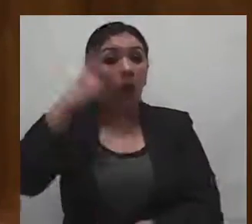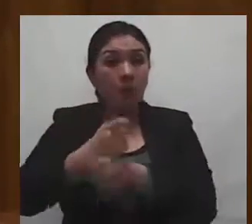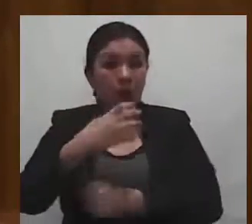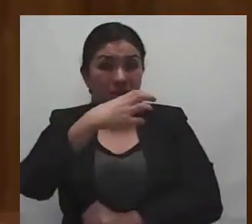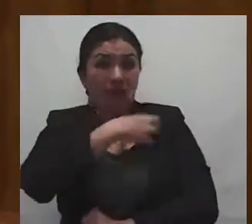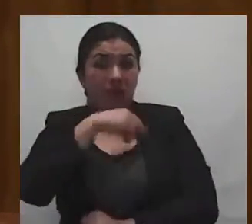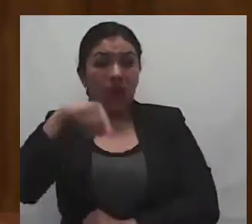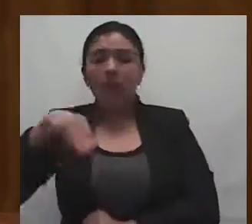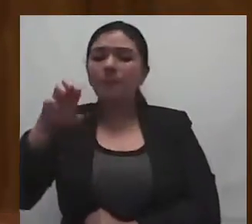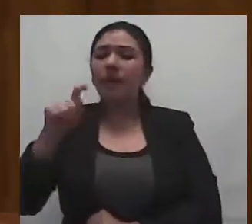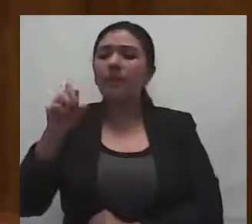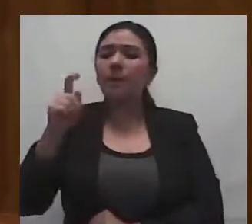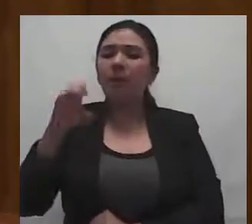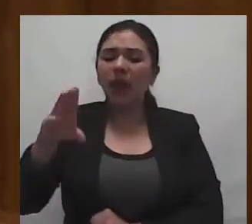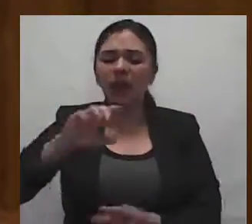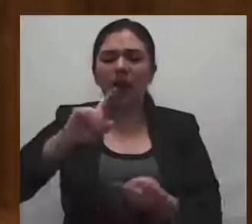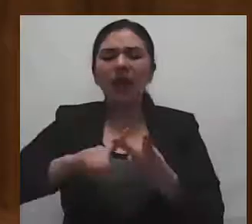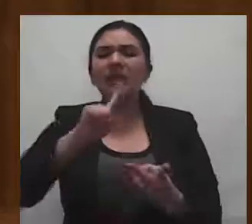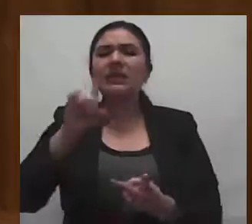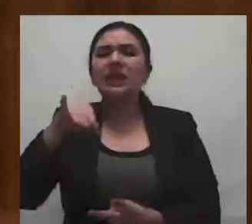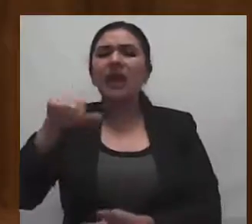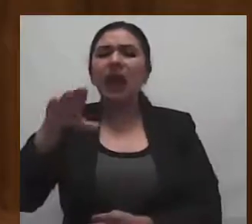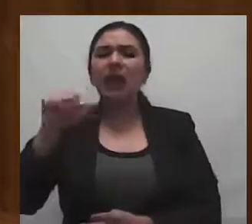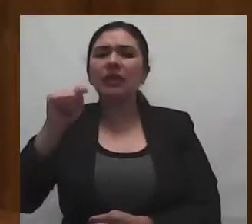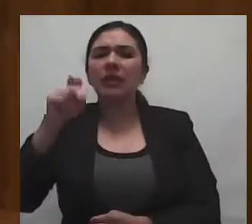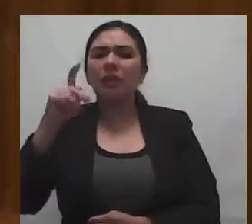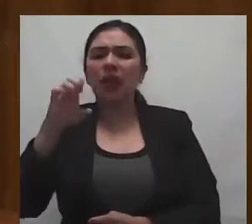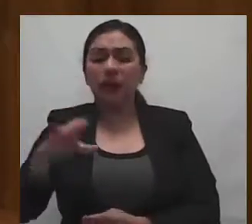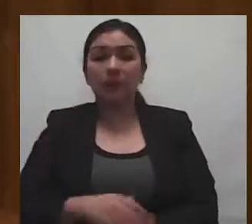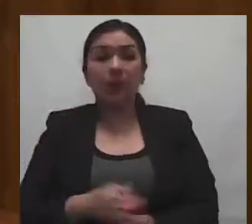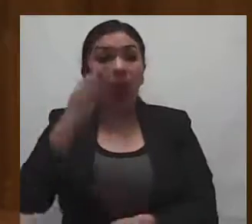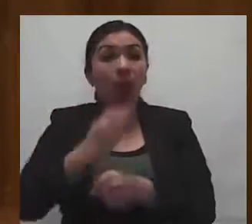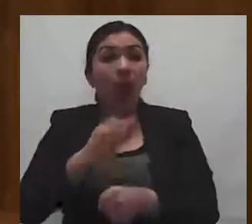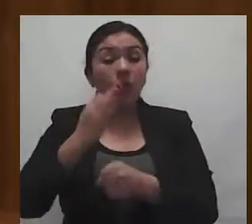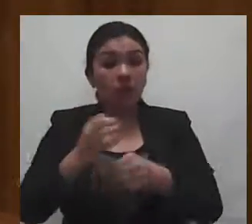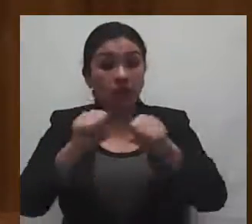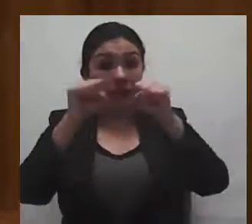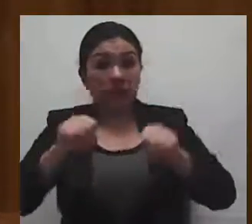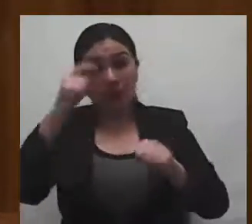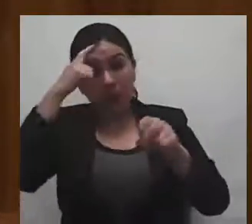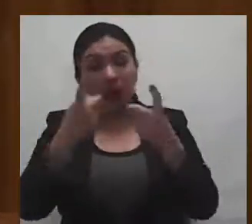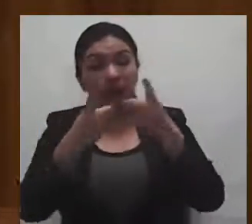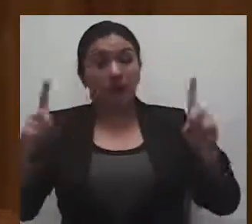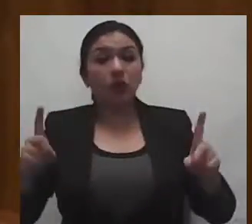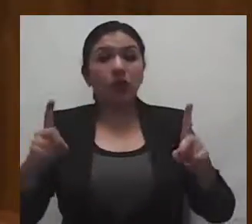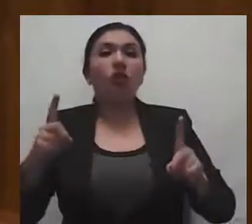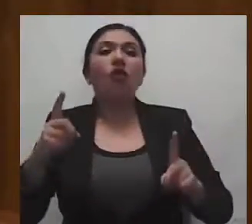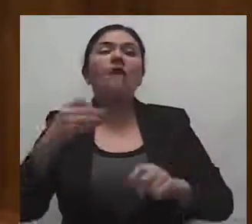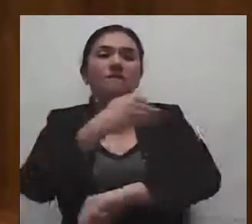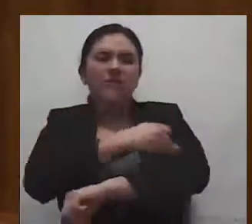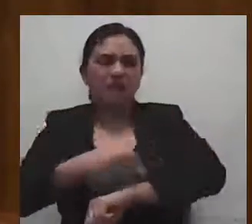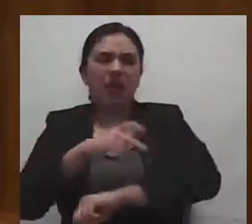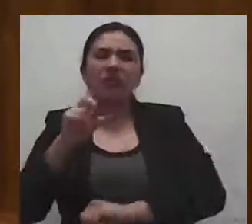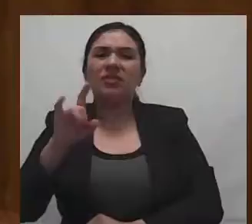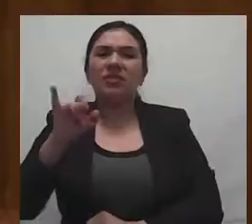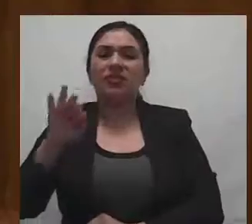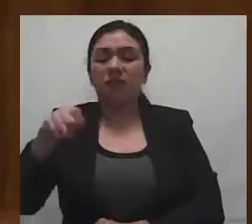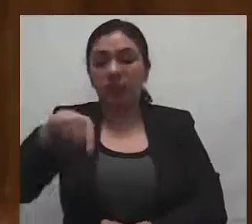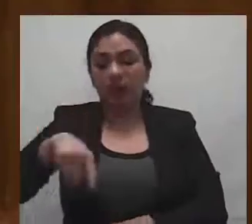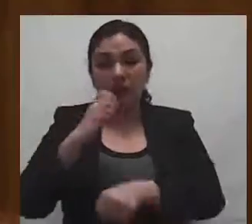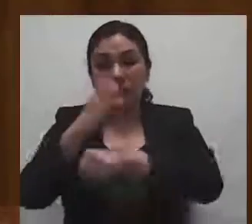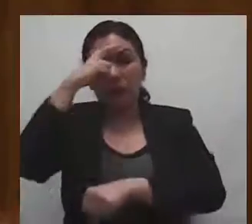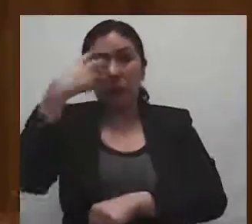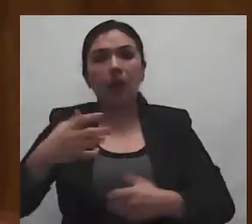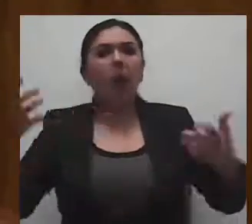Metepec y Sinacantepec. Actualmente, Sistema para el Desarrollo Integral de la Familia del Estado de México se encarga en la